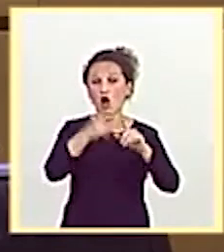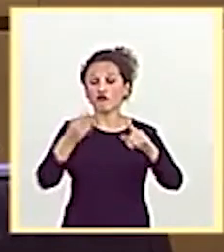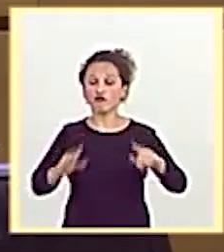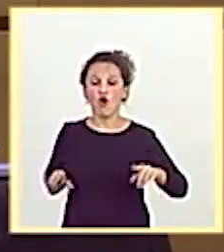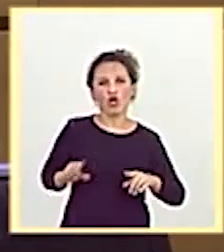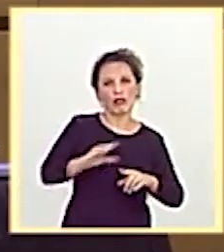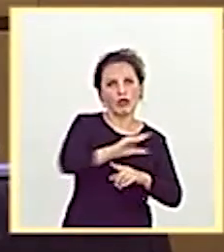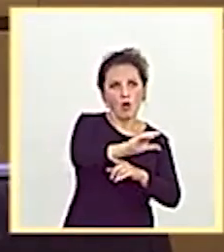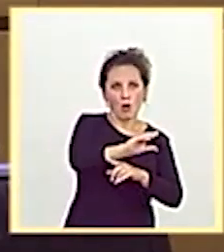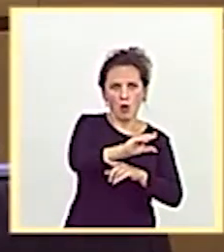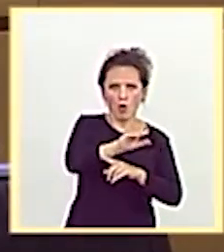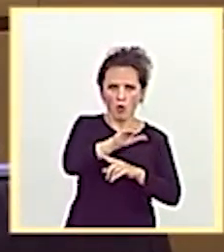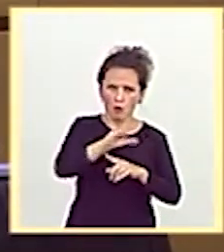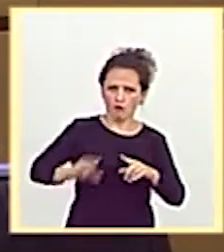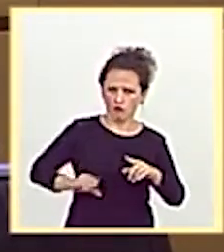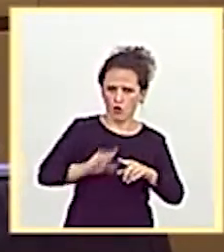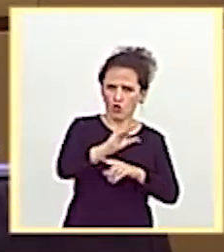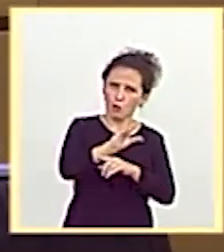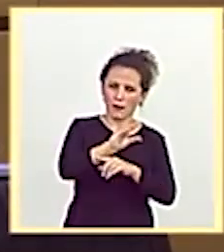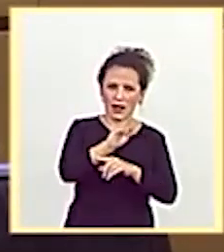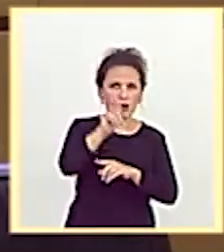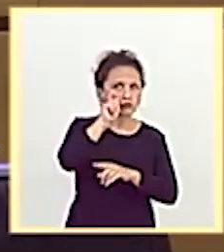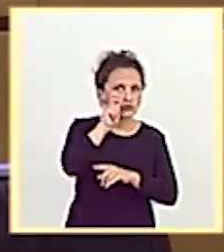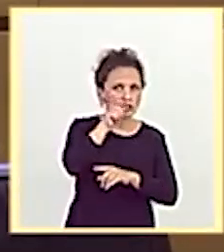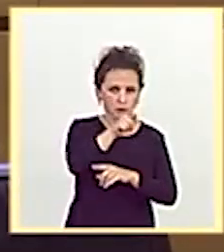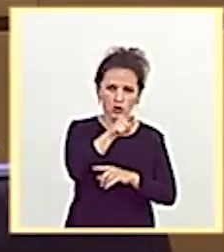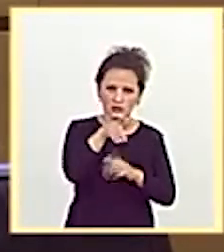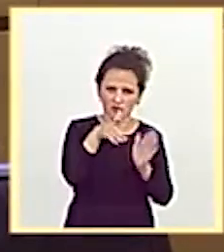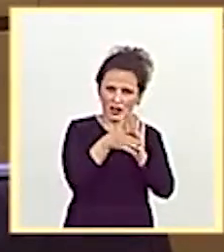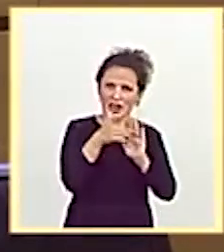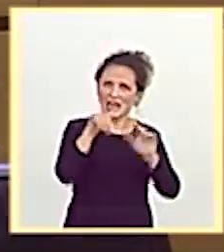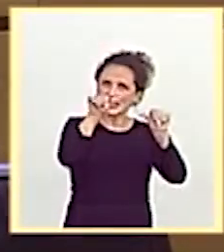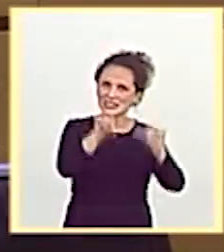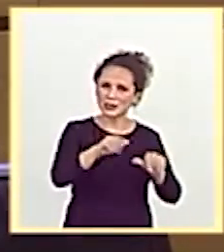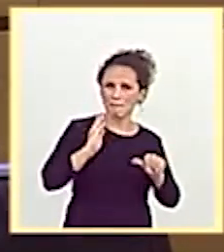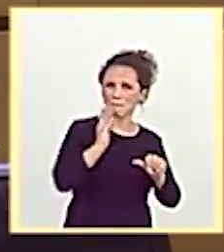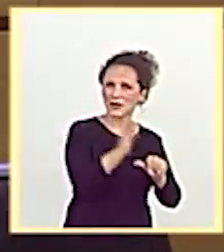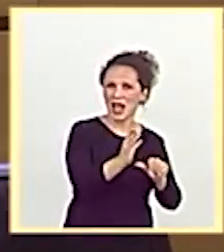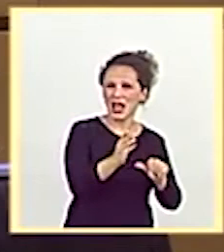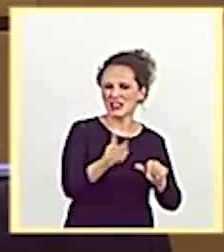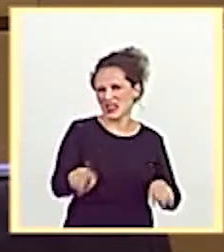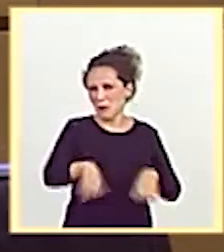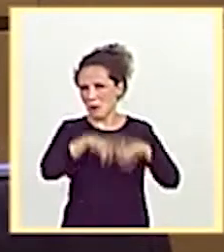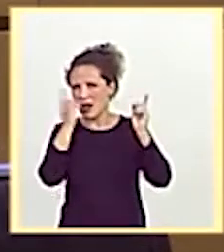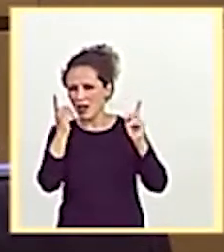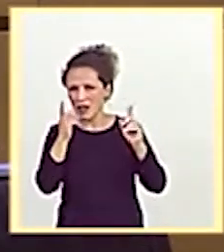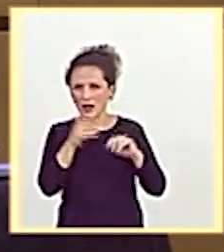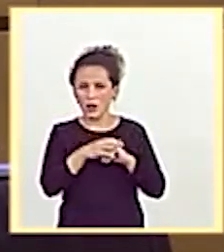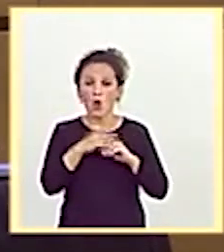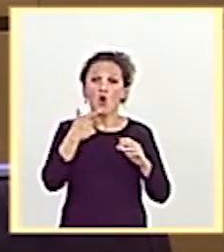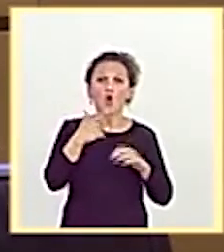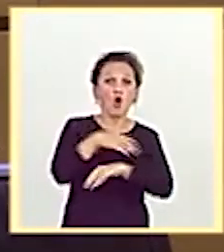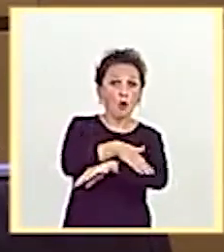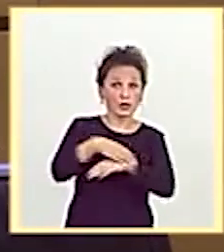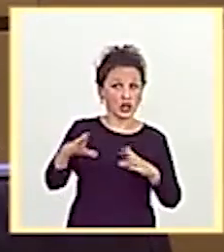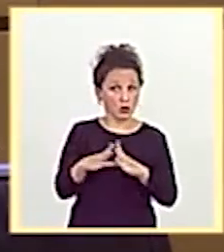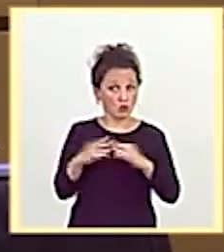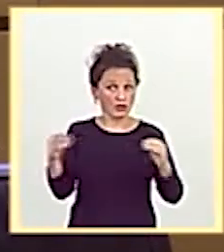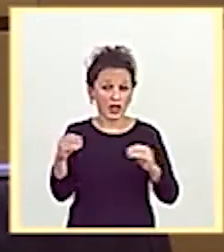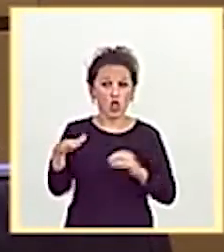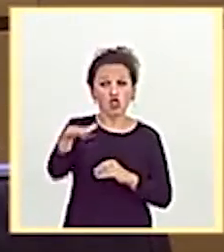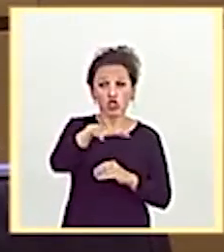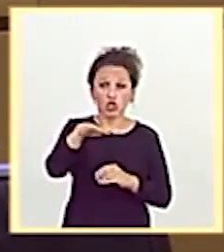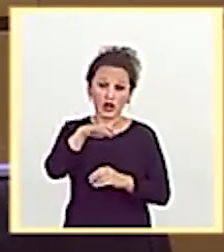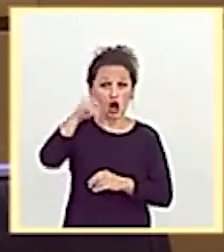especialmente castigado por esta crisis. No le ha importado al Gobierno de Andalucía que las zonas rurales y de interior